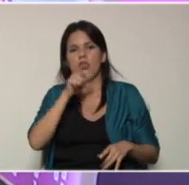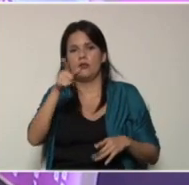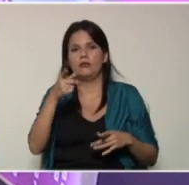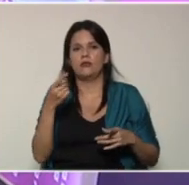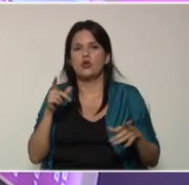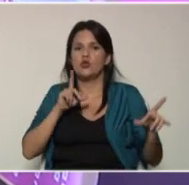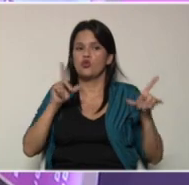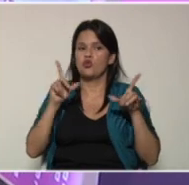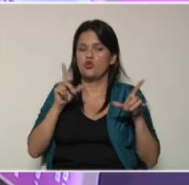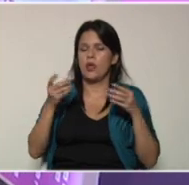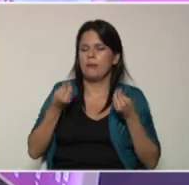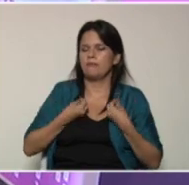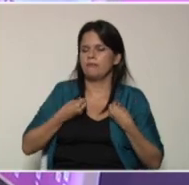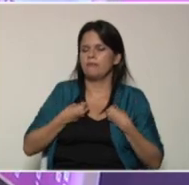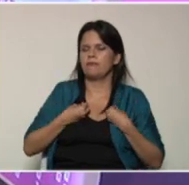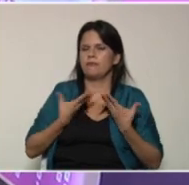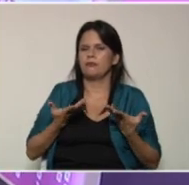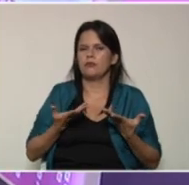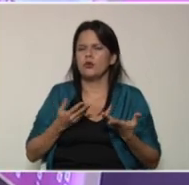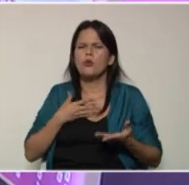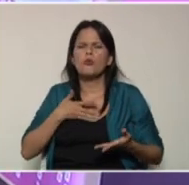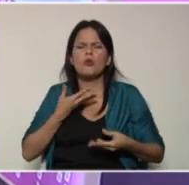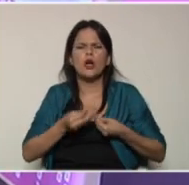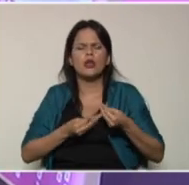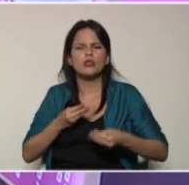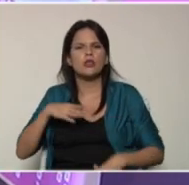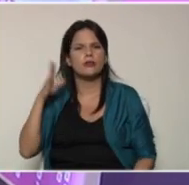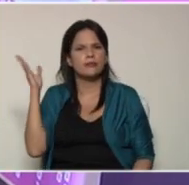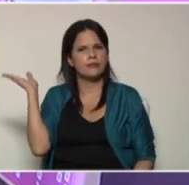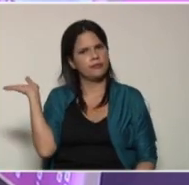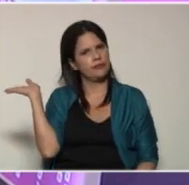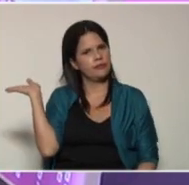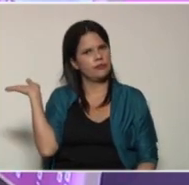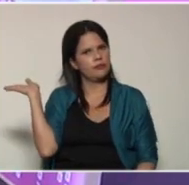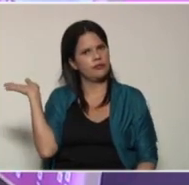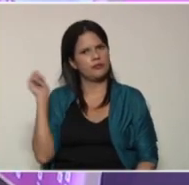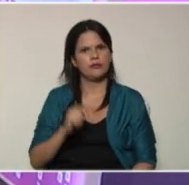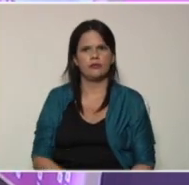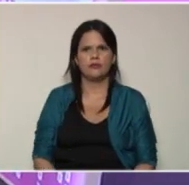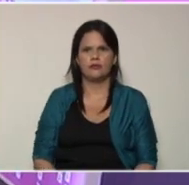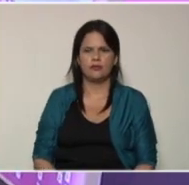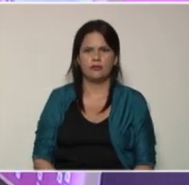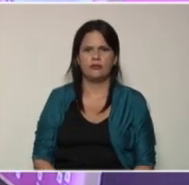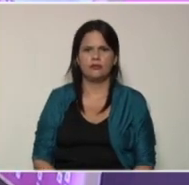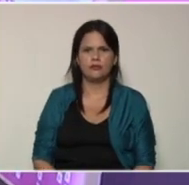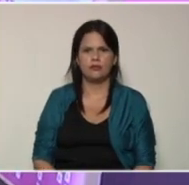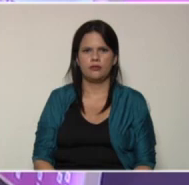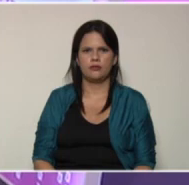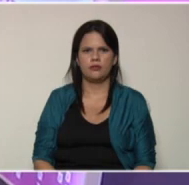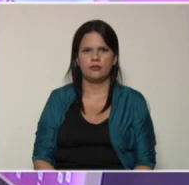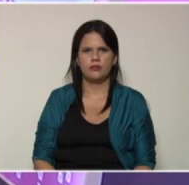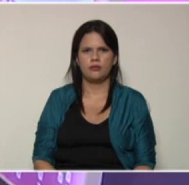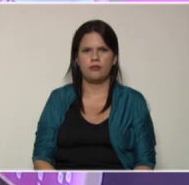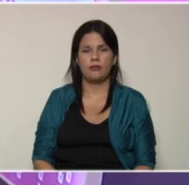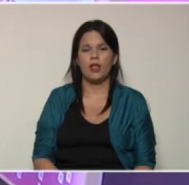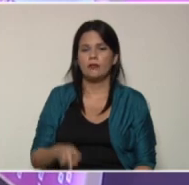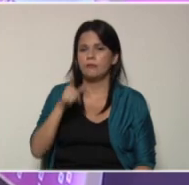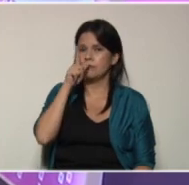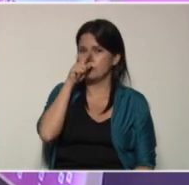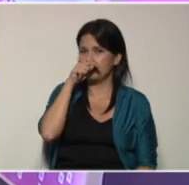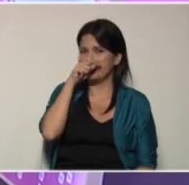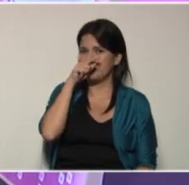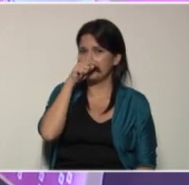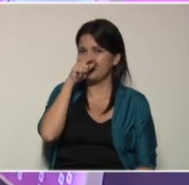educativo. ¿Cómo puedes hacerlo? En Instagram nos consigues a través de arroba vive tv oficial. En Twitter